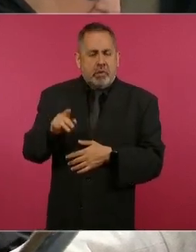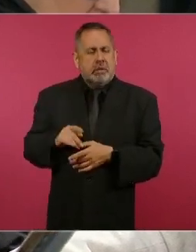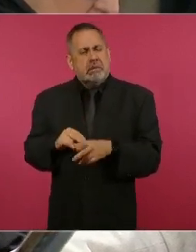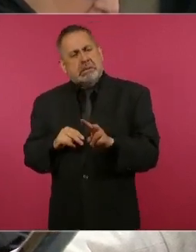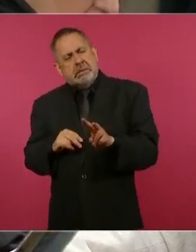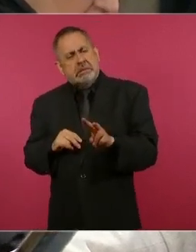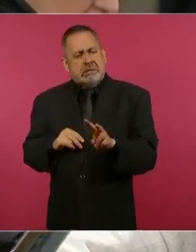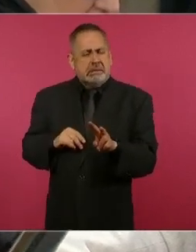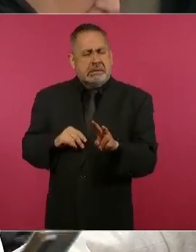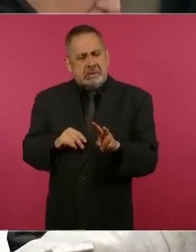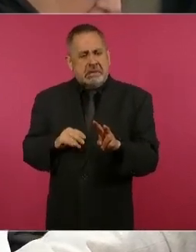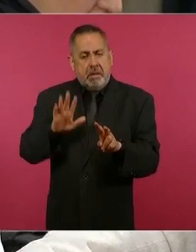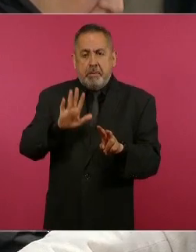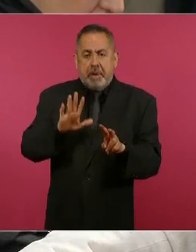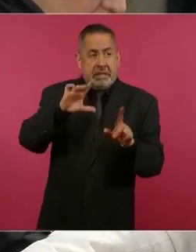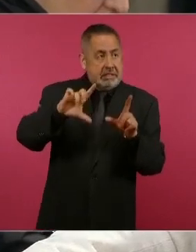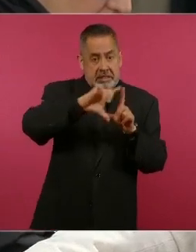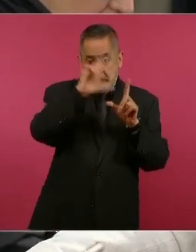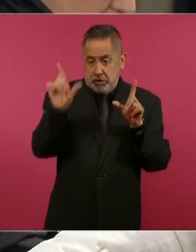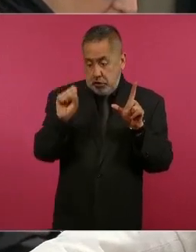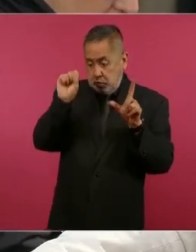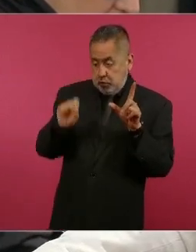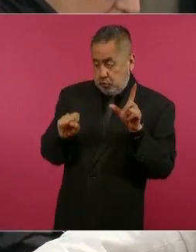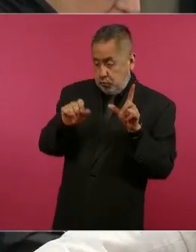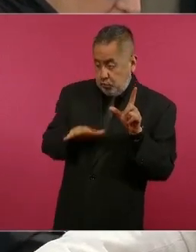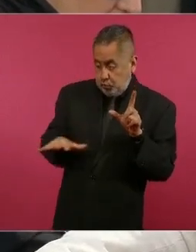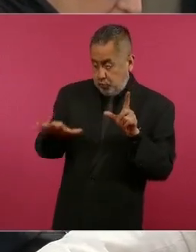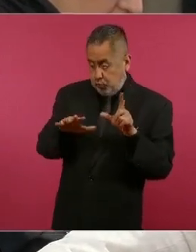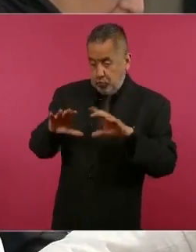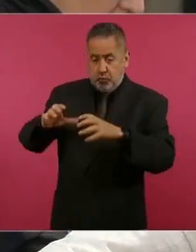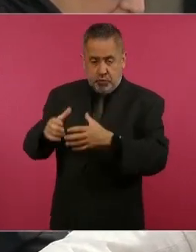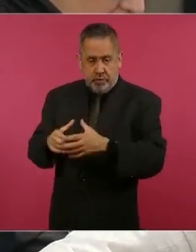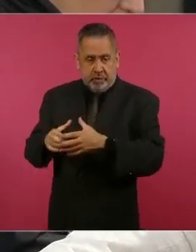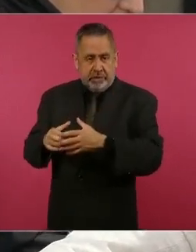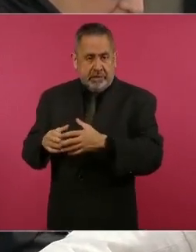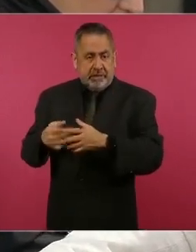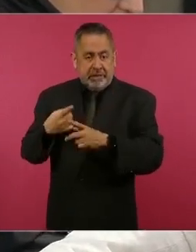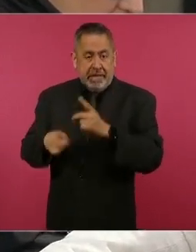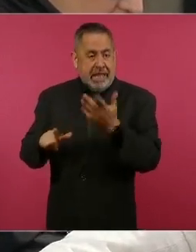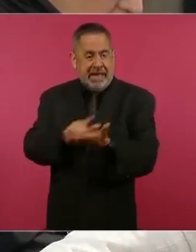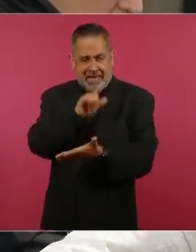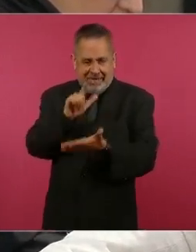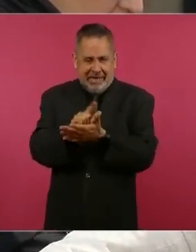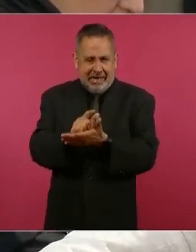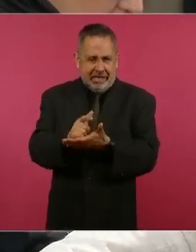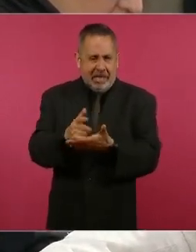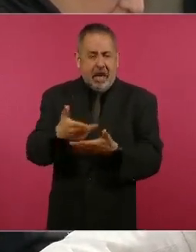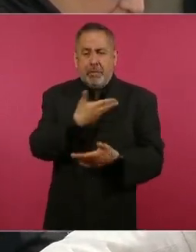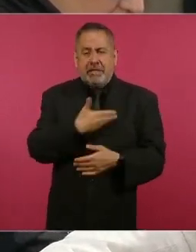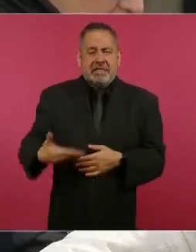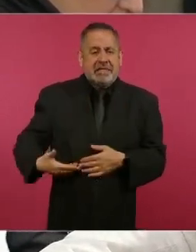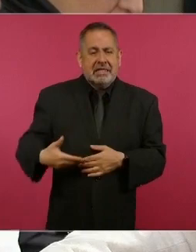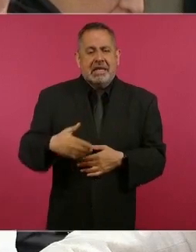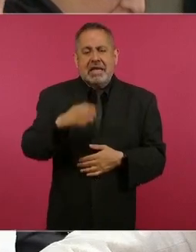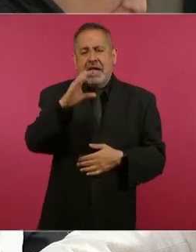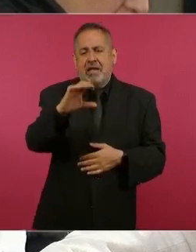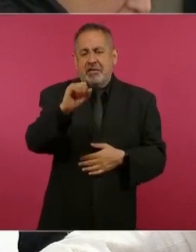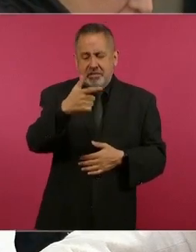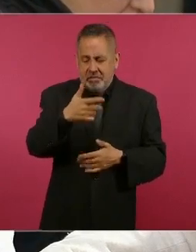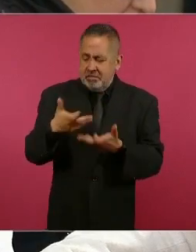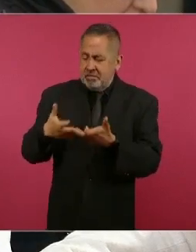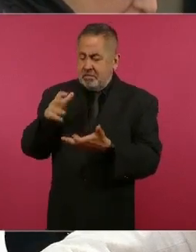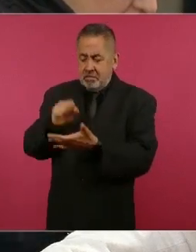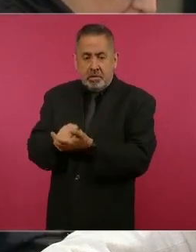presidente, que en el sureste de la República Mexicana, a partir de la reforma agraria del presidente Salinas, aún